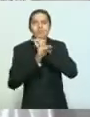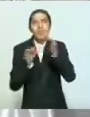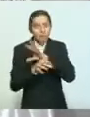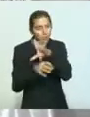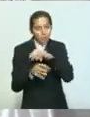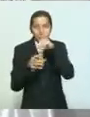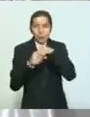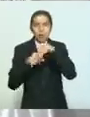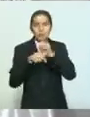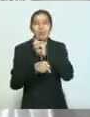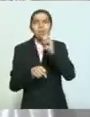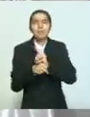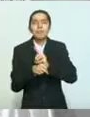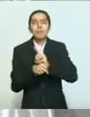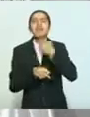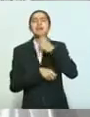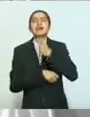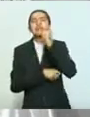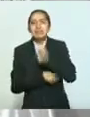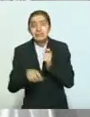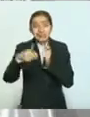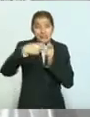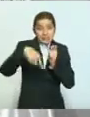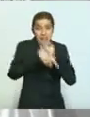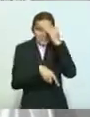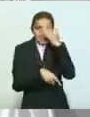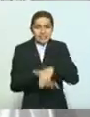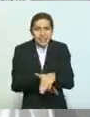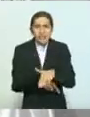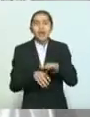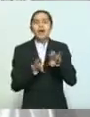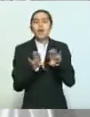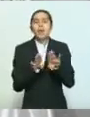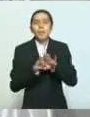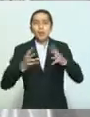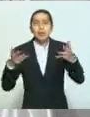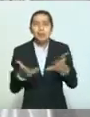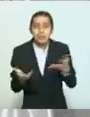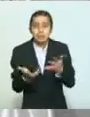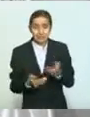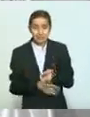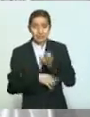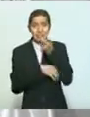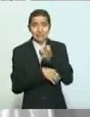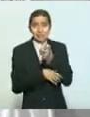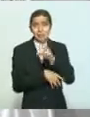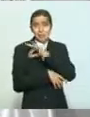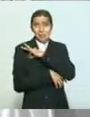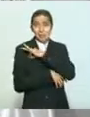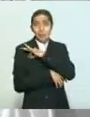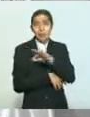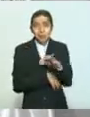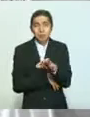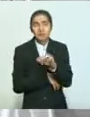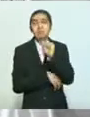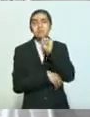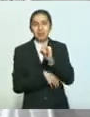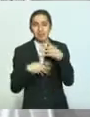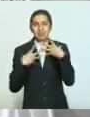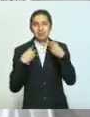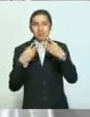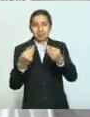precisa, para que sepas qué hacer y cómo actuar ante la posibilidad de un